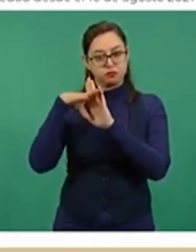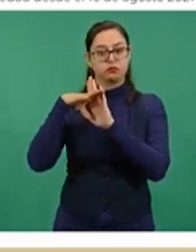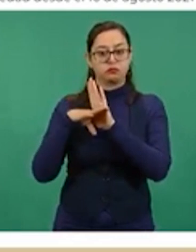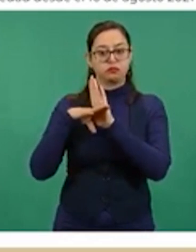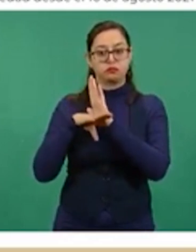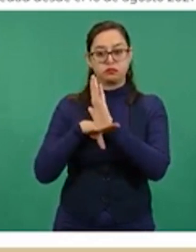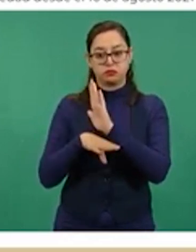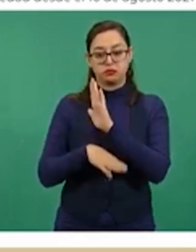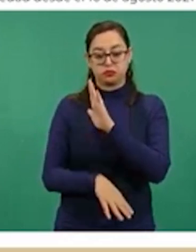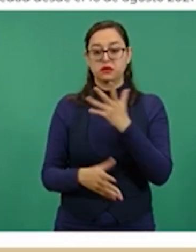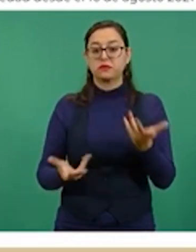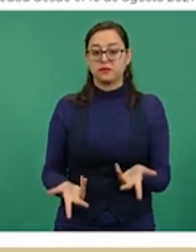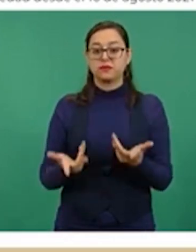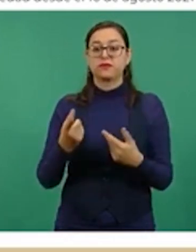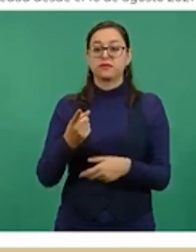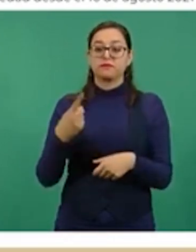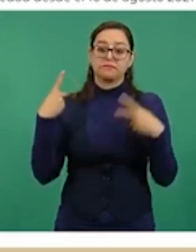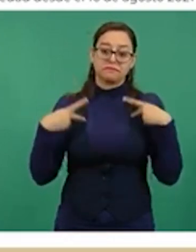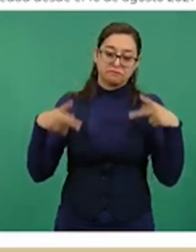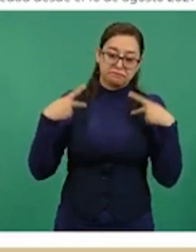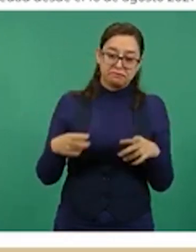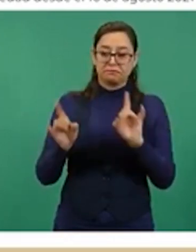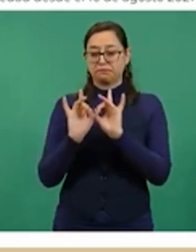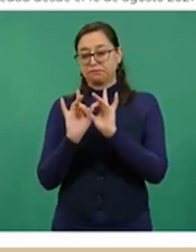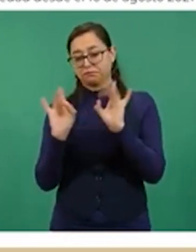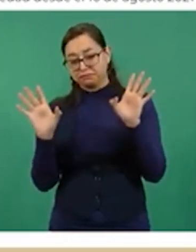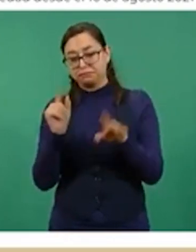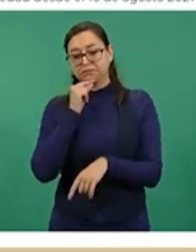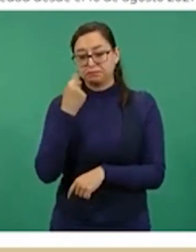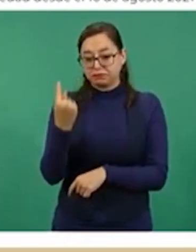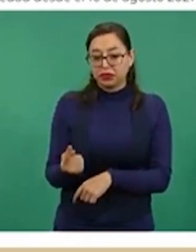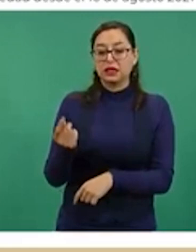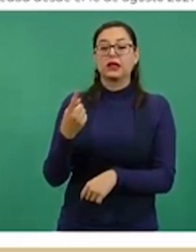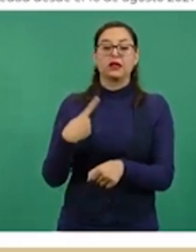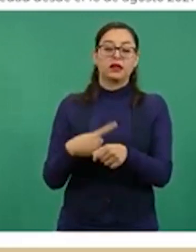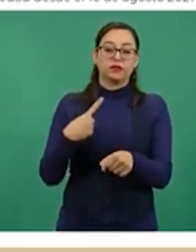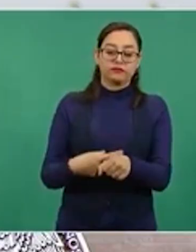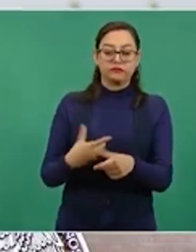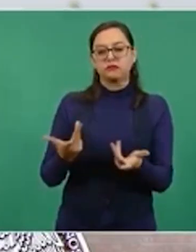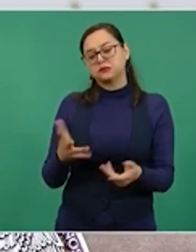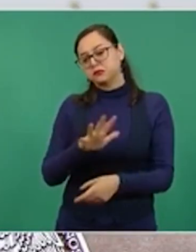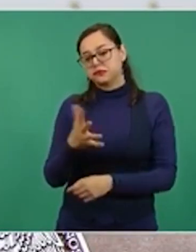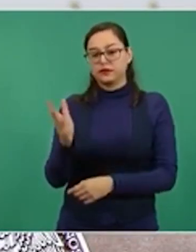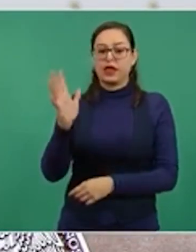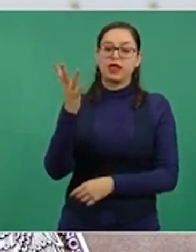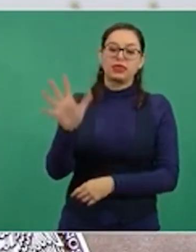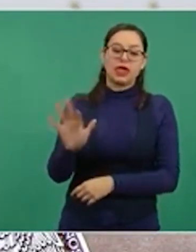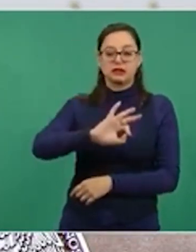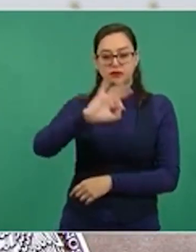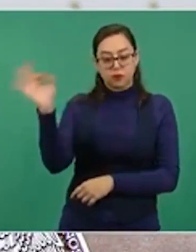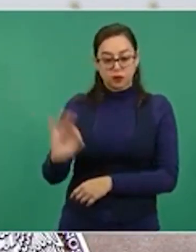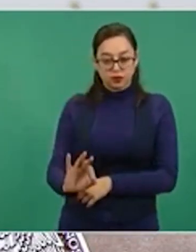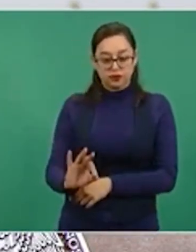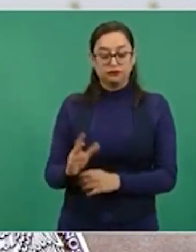ha mantenido muy fijo el porcentaje de casos que ocurren en estas edades, es de 10 por ciento y esto